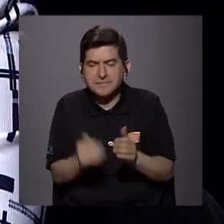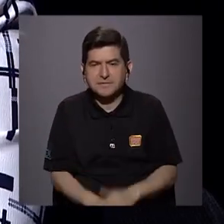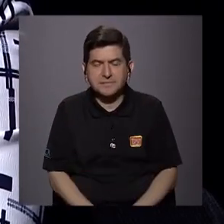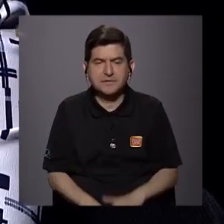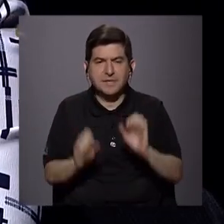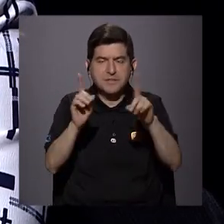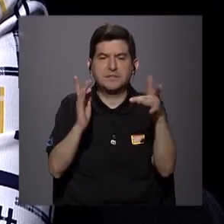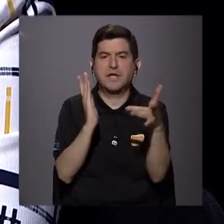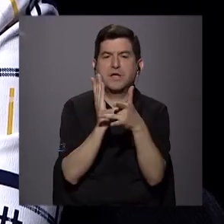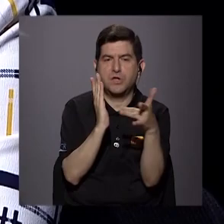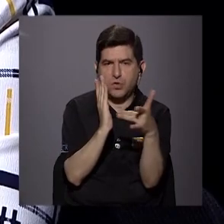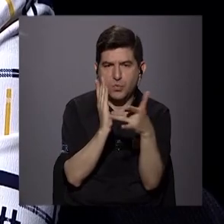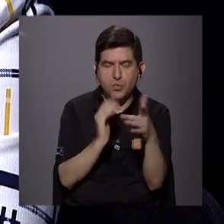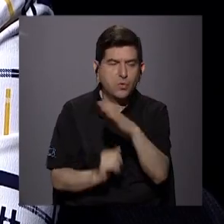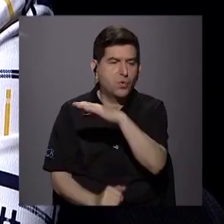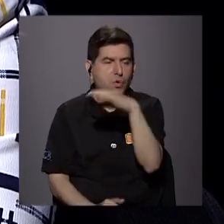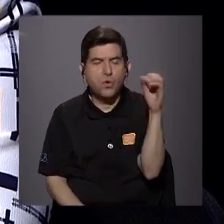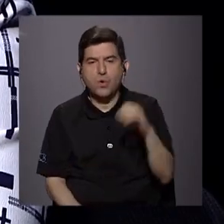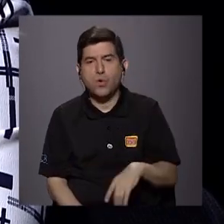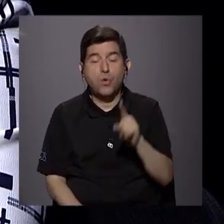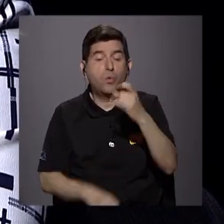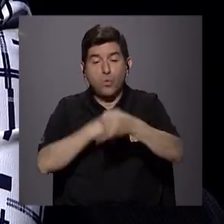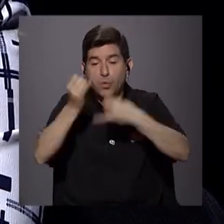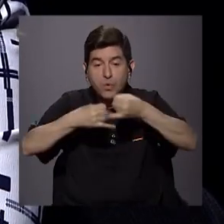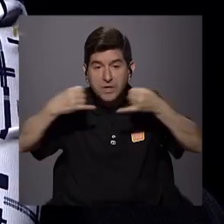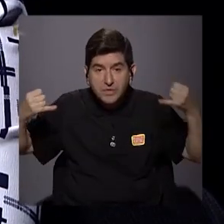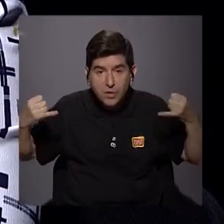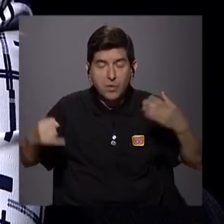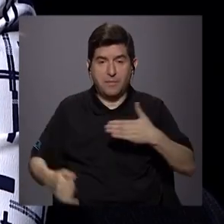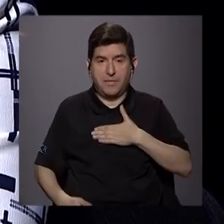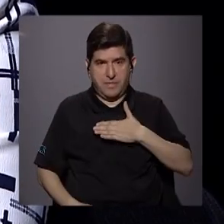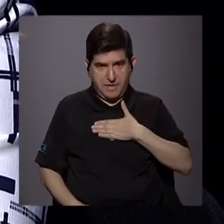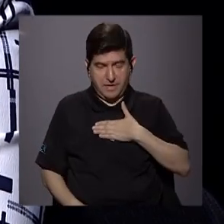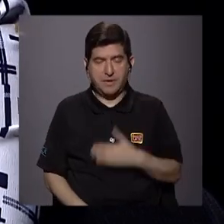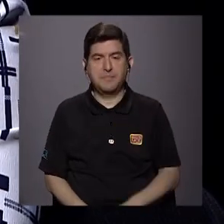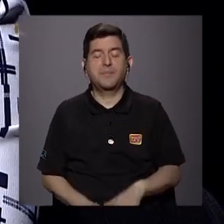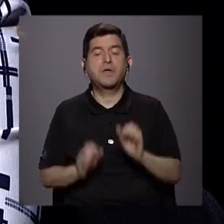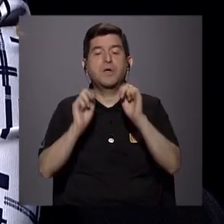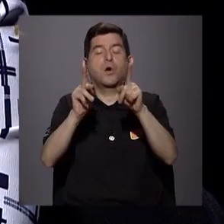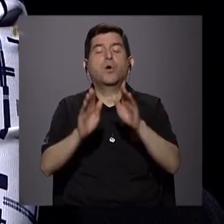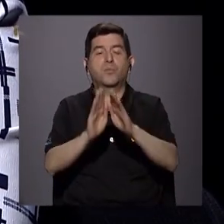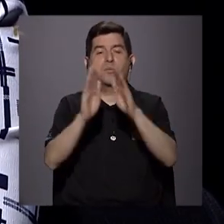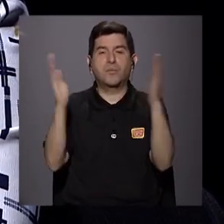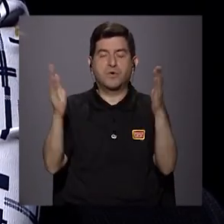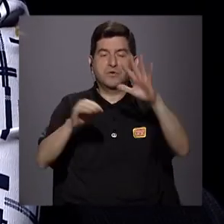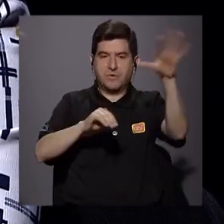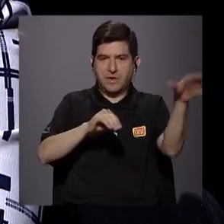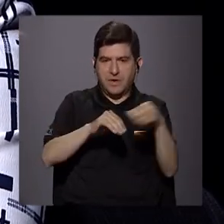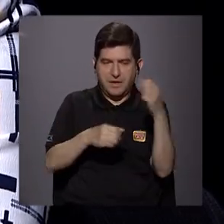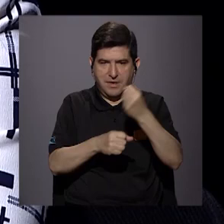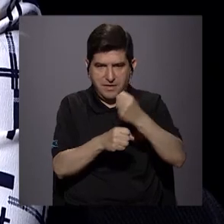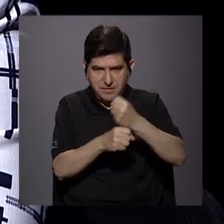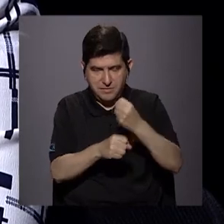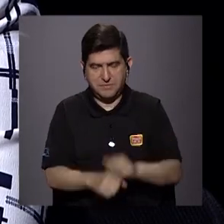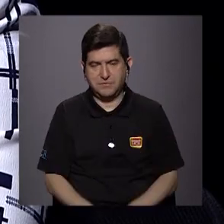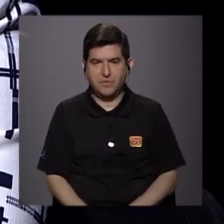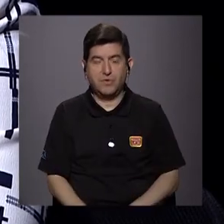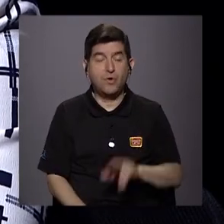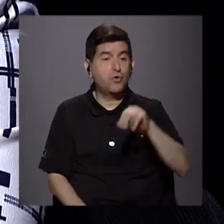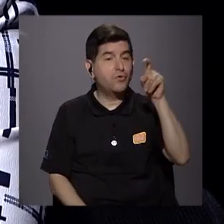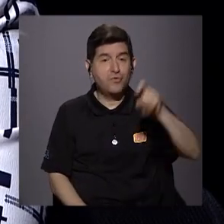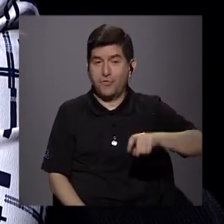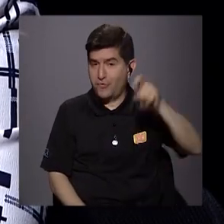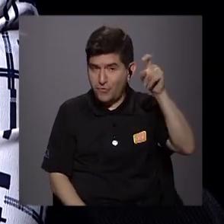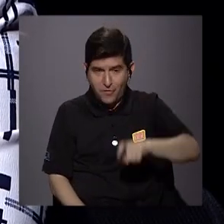a educación técnica o con algún idioma que eso me va a tener o abrir una oportunidad adicional de empleo que no necesariamente